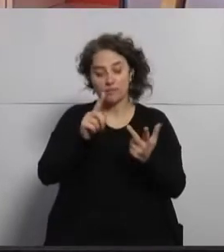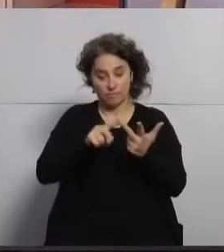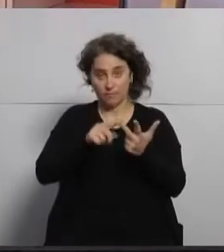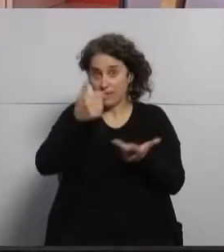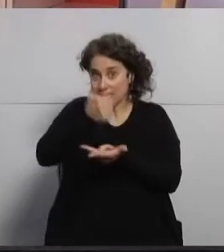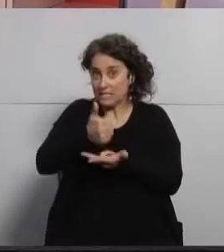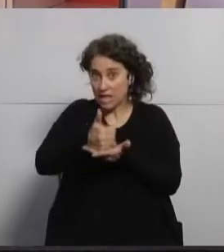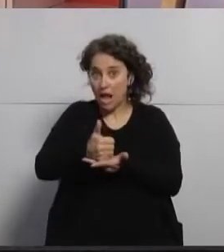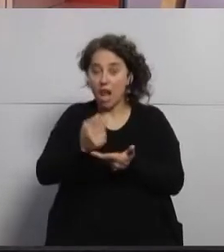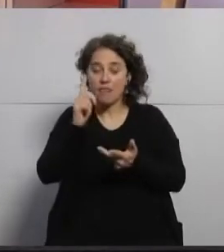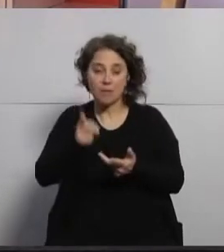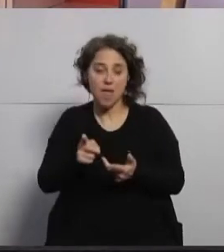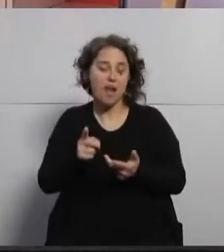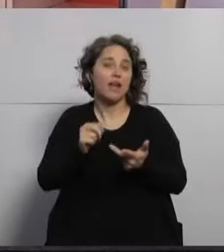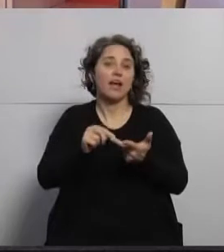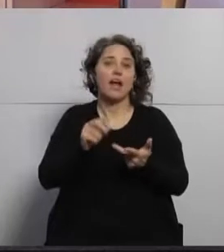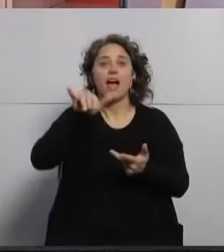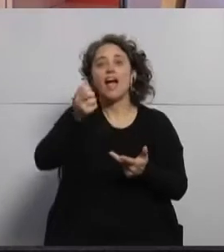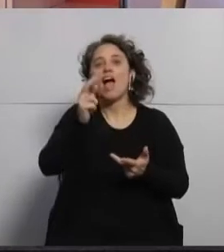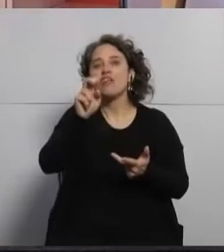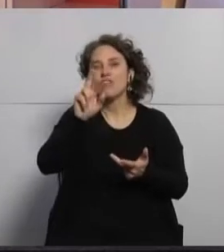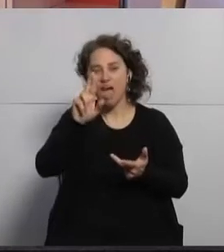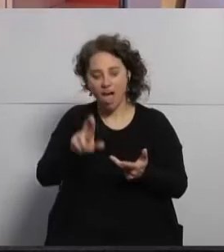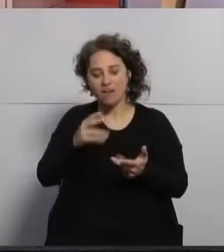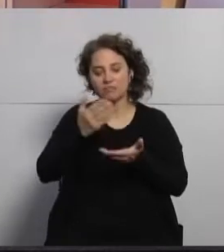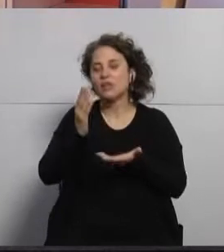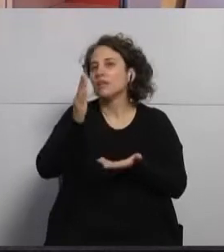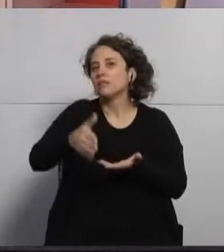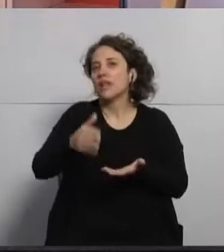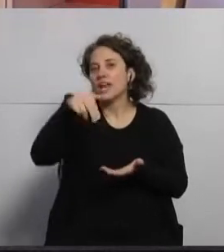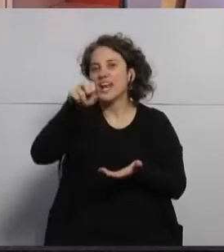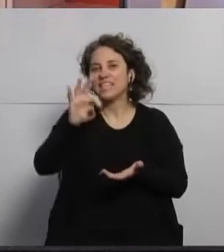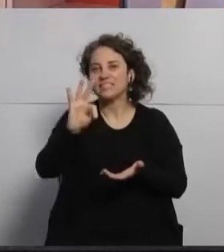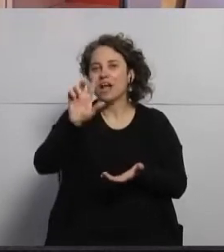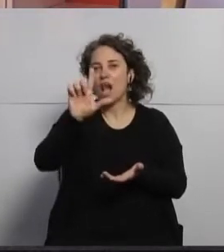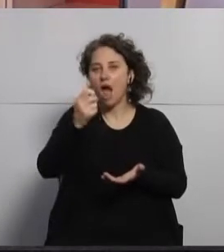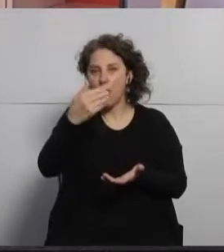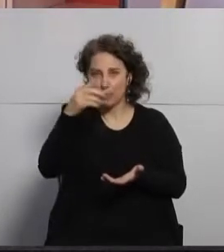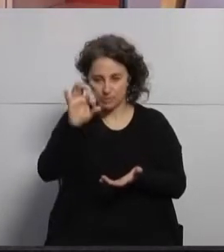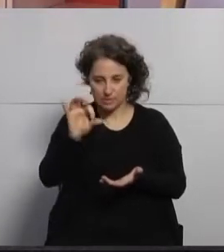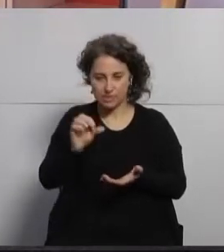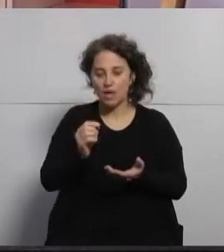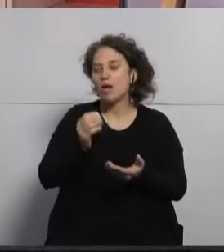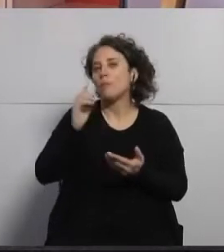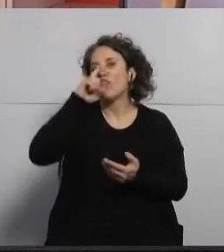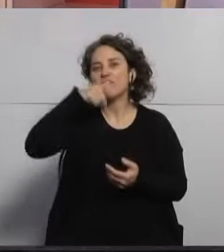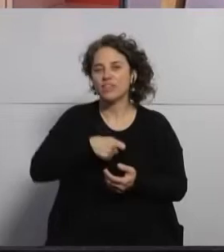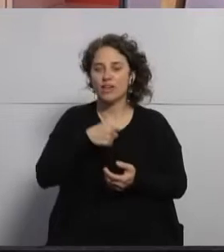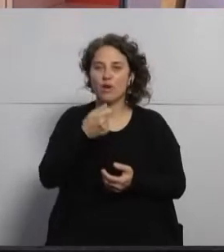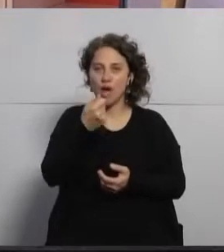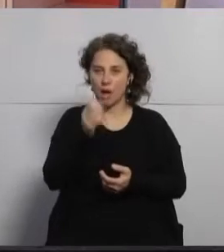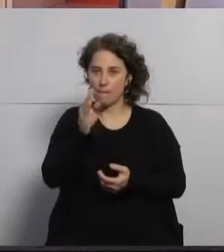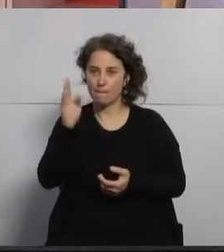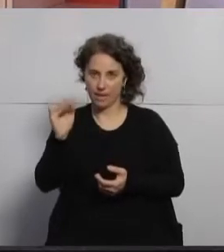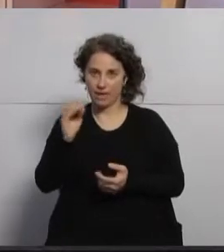presencial, tendremos a Javier Fiorina para cerrar este panel, en este caso de Netlabs, presentando Montevideo API, DevOps en la